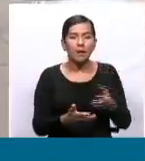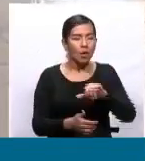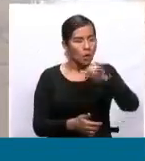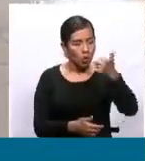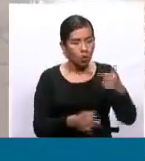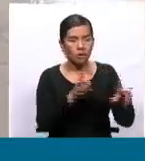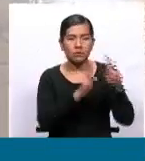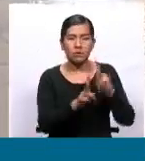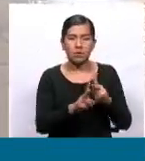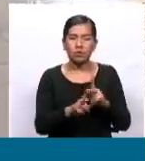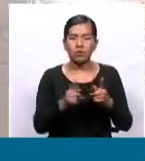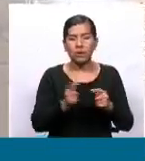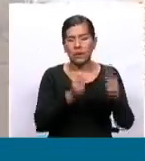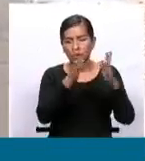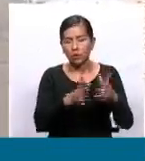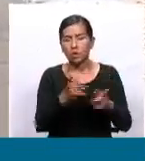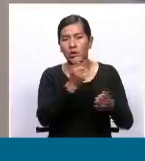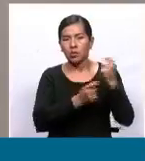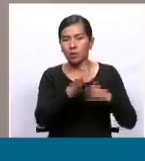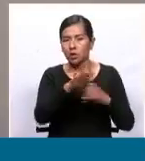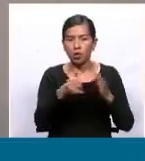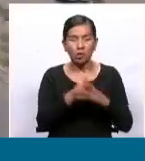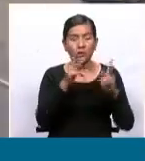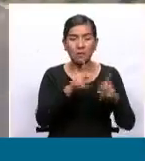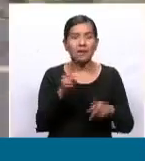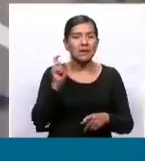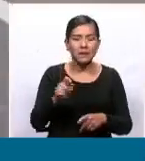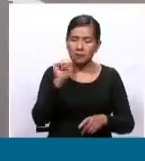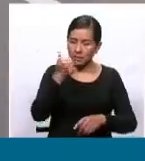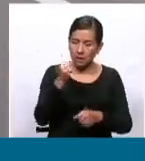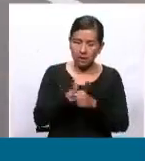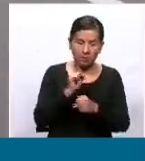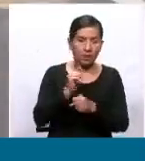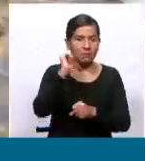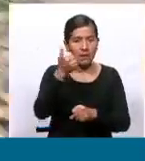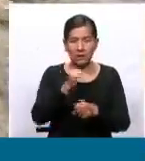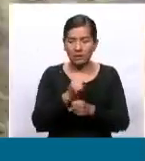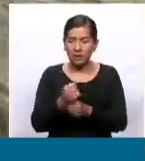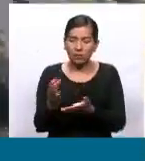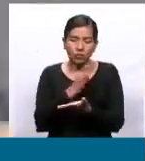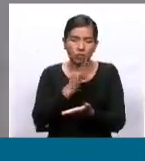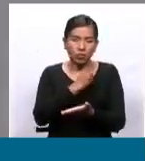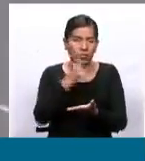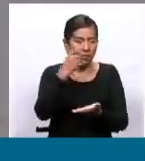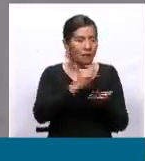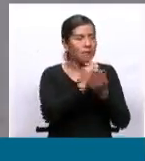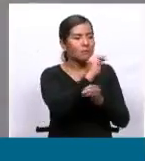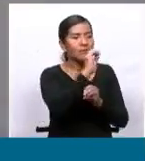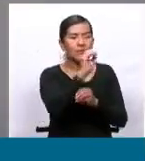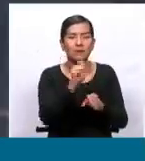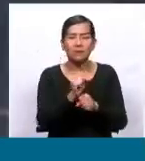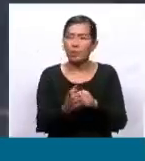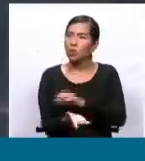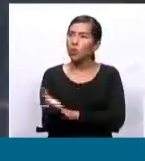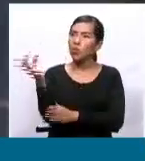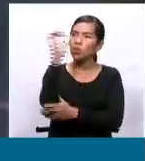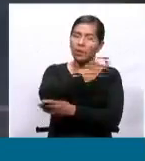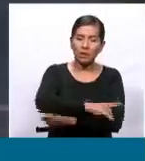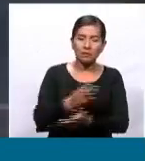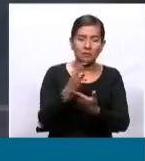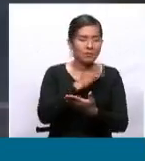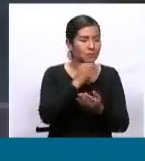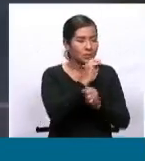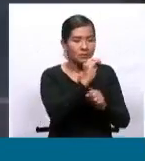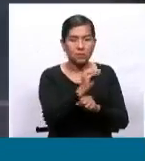comerciantes, transportistas, la gente del día a día que lleva el pan a su casa con el trabajo del día, ellos no pueden